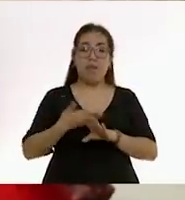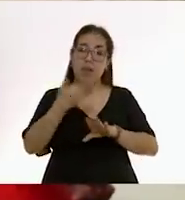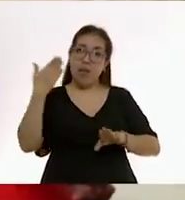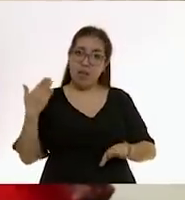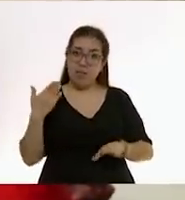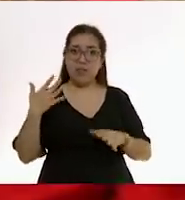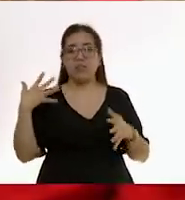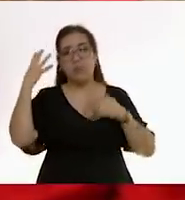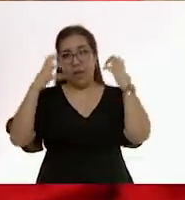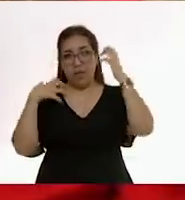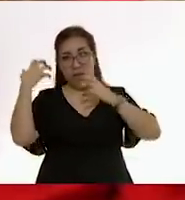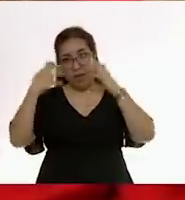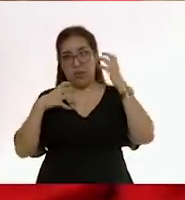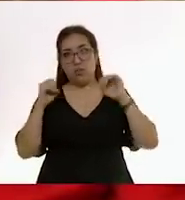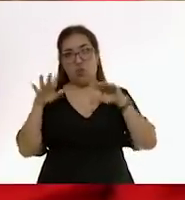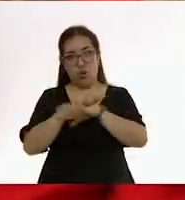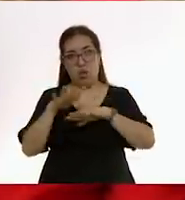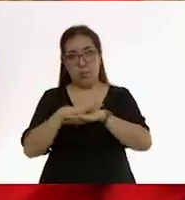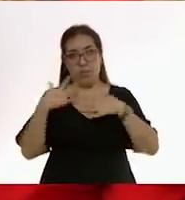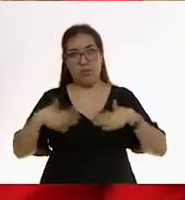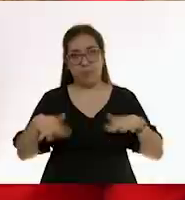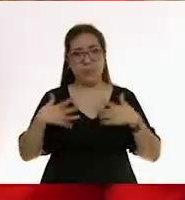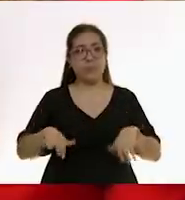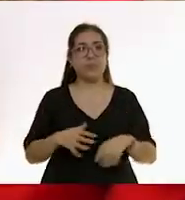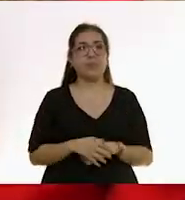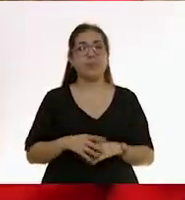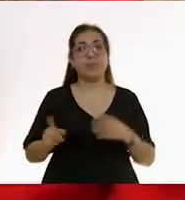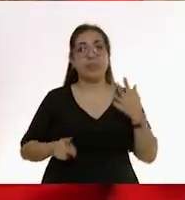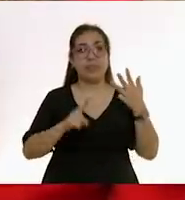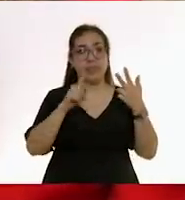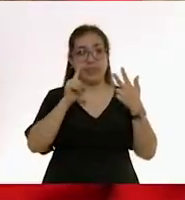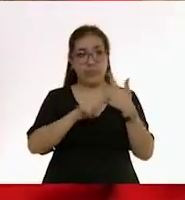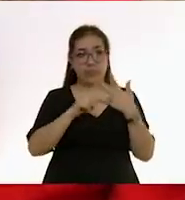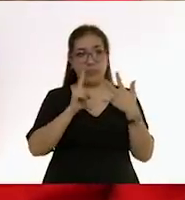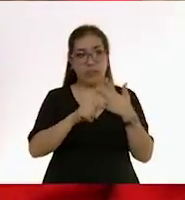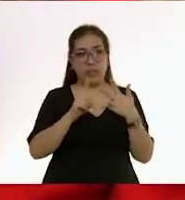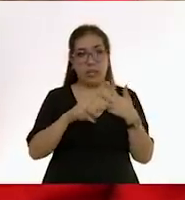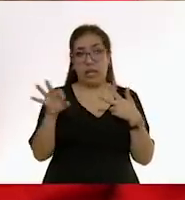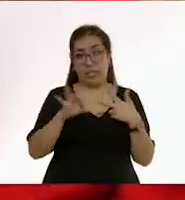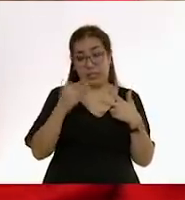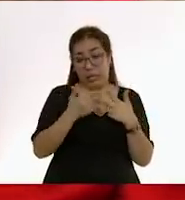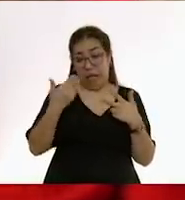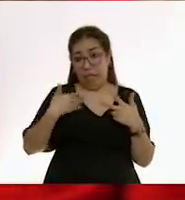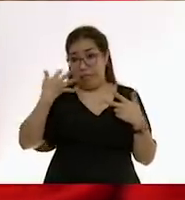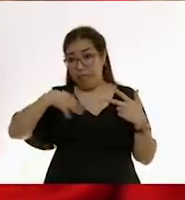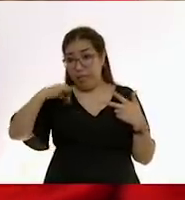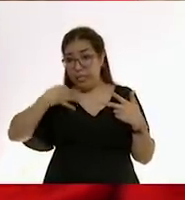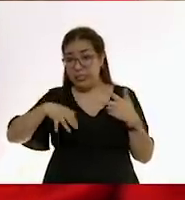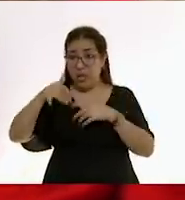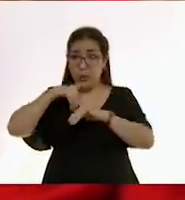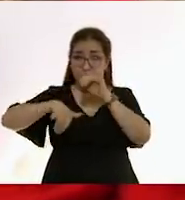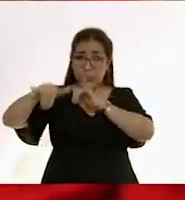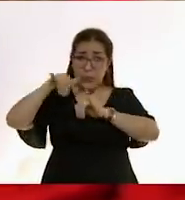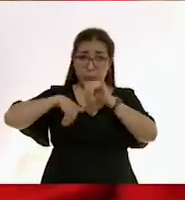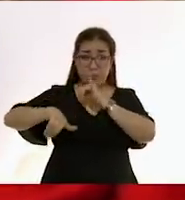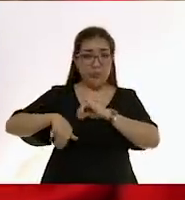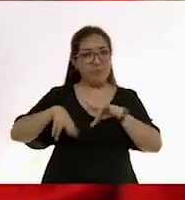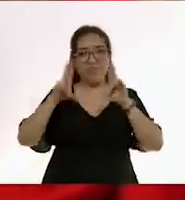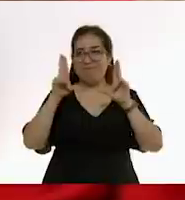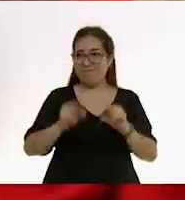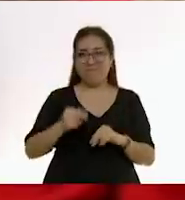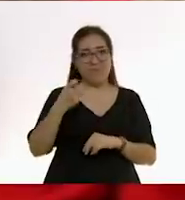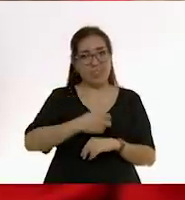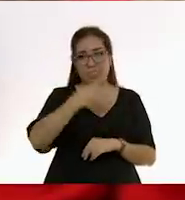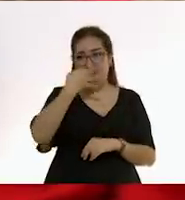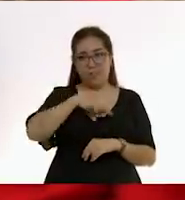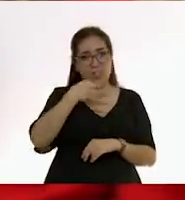cambiarse la ropa. Tercer punto, si esta noche te fuiste de fiesta, es muy importante, esa noche no